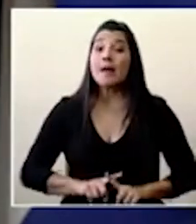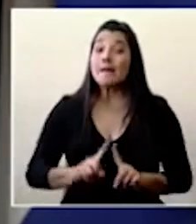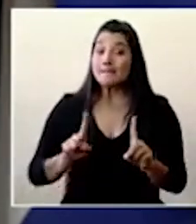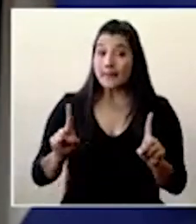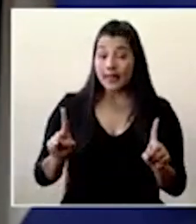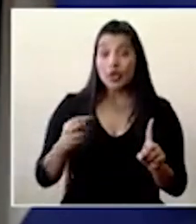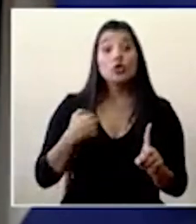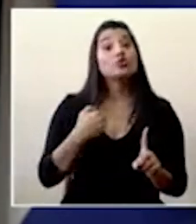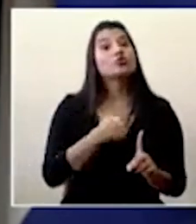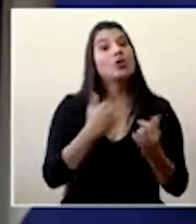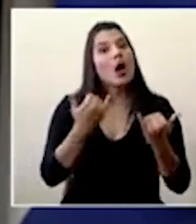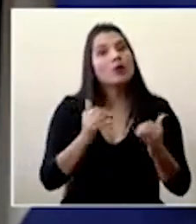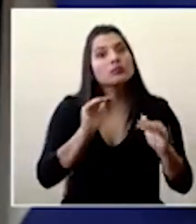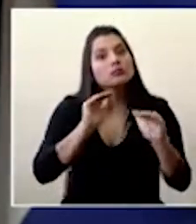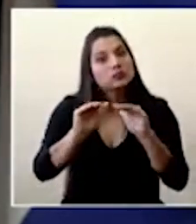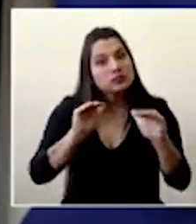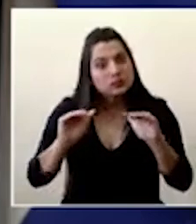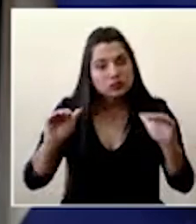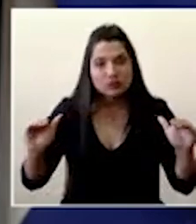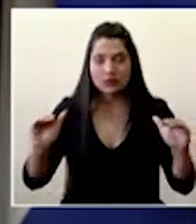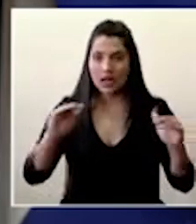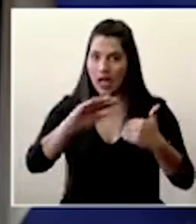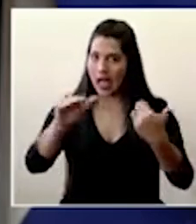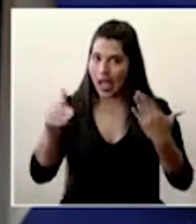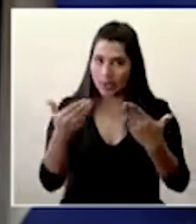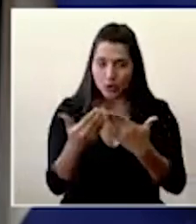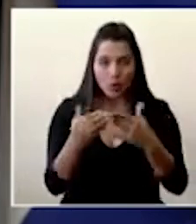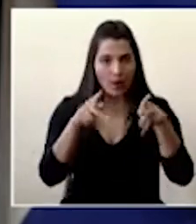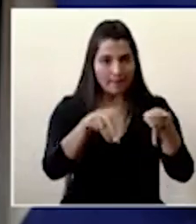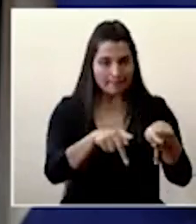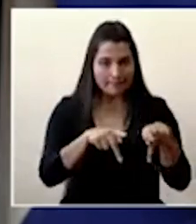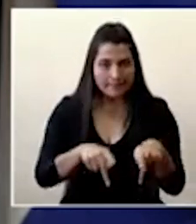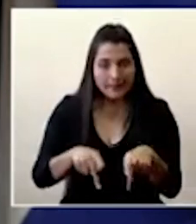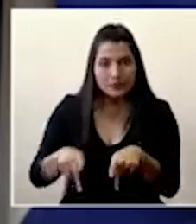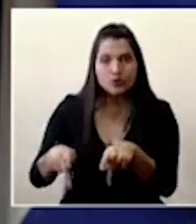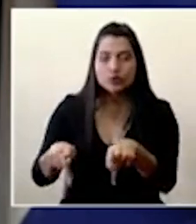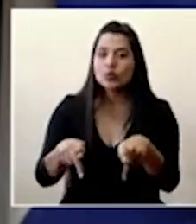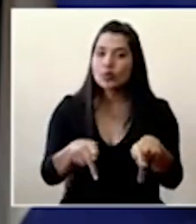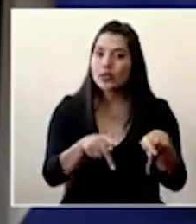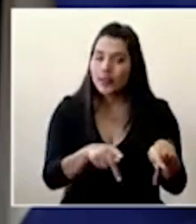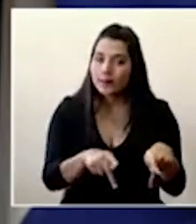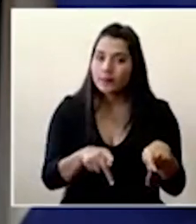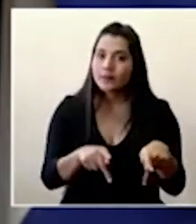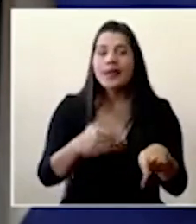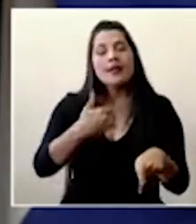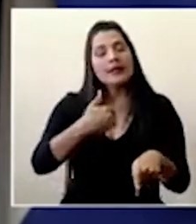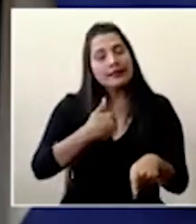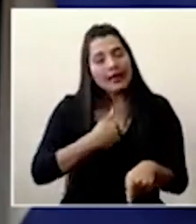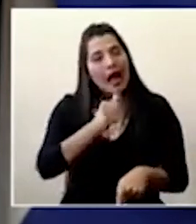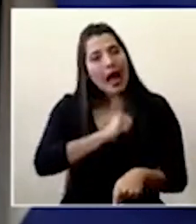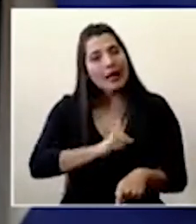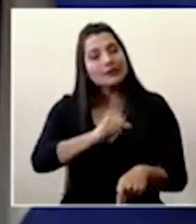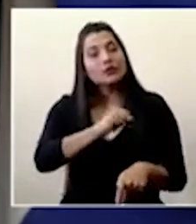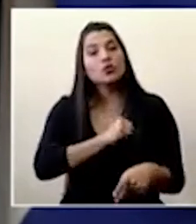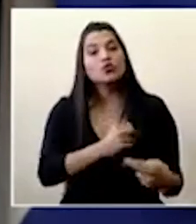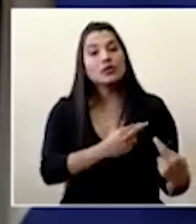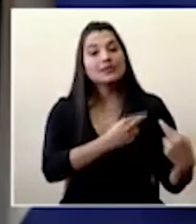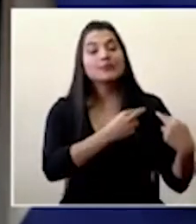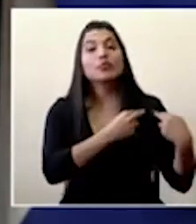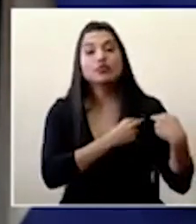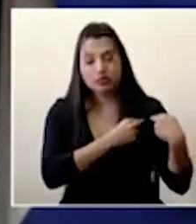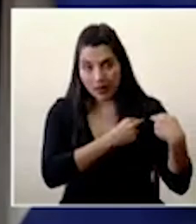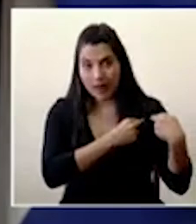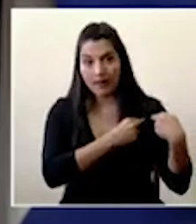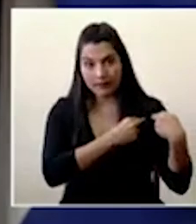hacemos un llamado a toda la ciudadanía de que actuemos responsablemente de